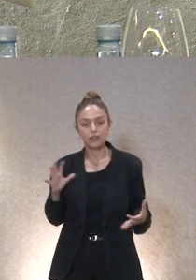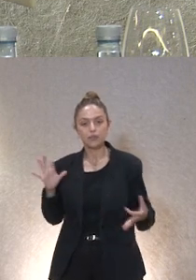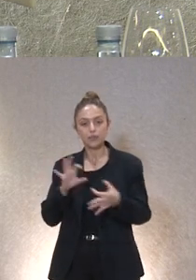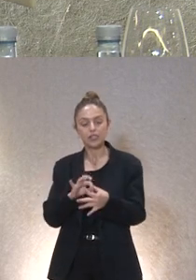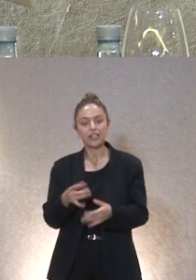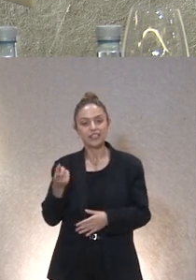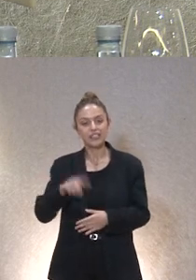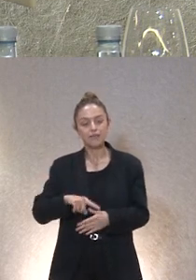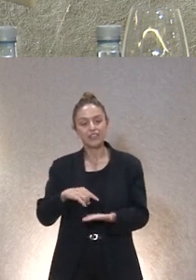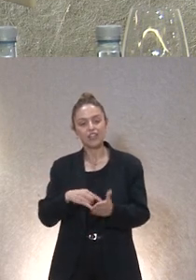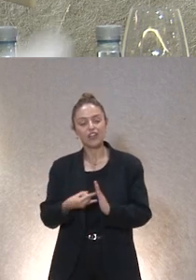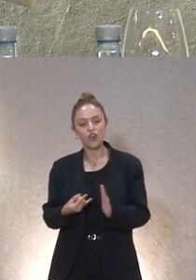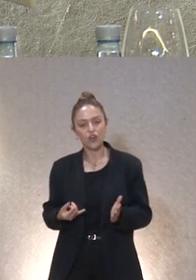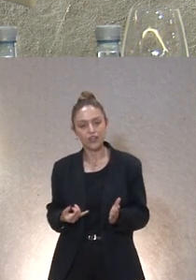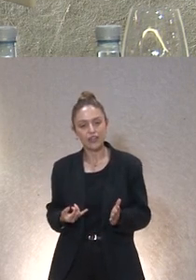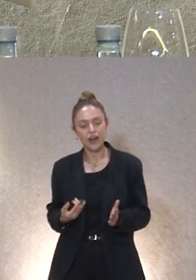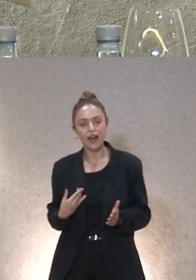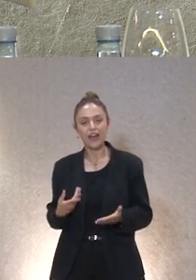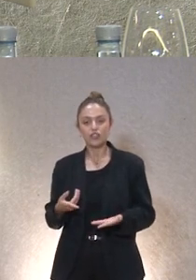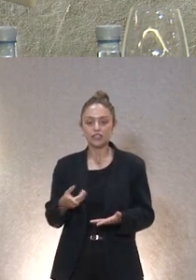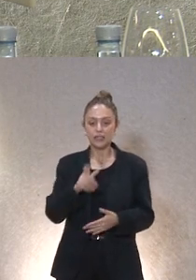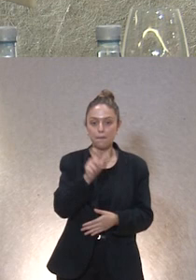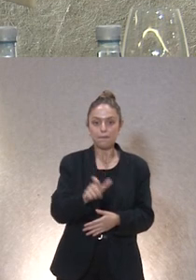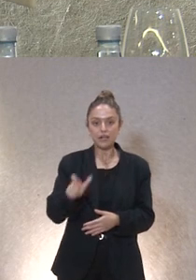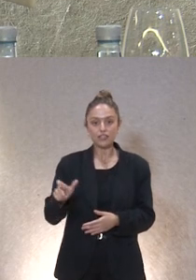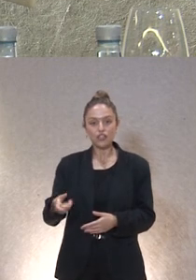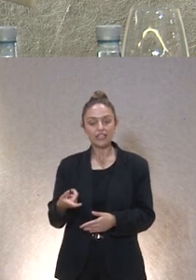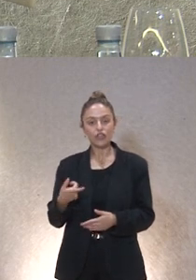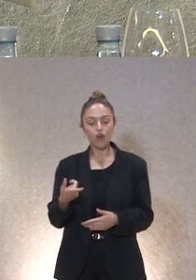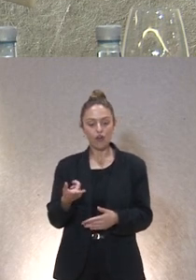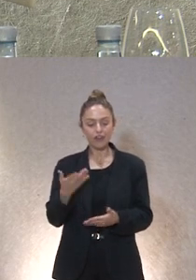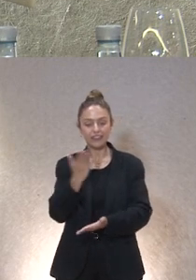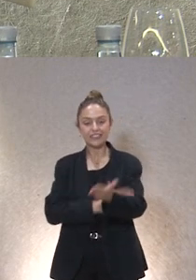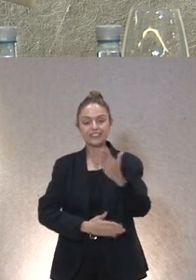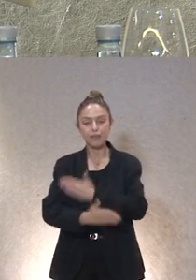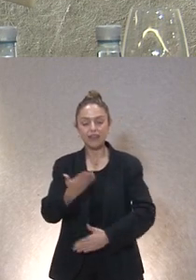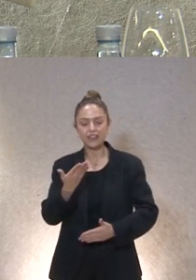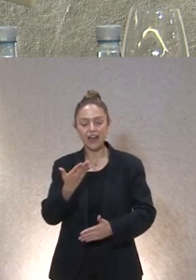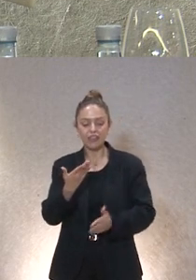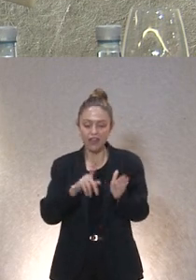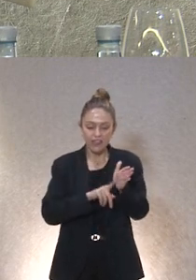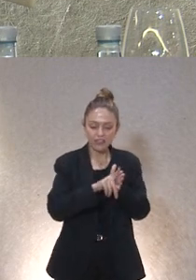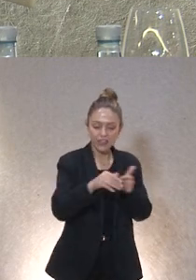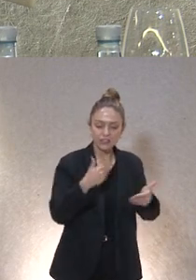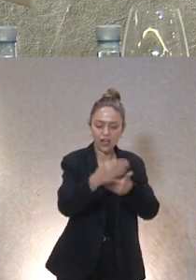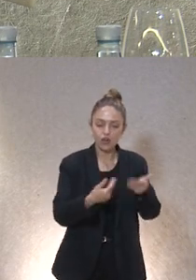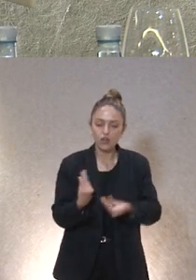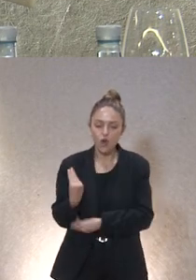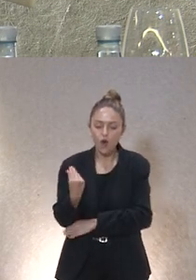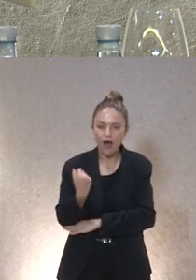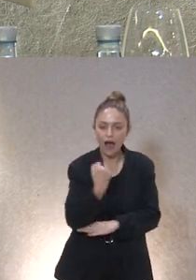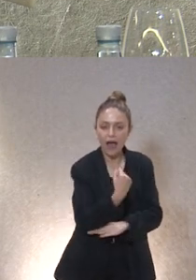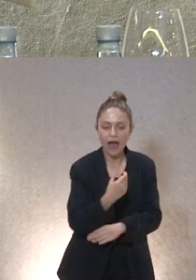tecnológica ¿hasta qué punto estamos acompañando a estas personas con dificultad en discapacidad en el desarrollo para utilizar los